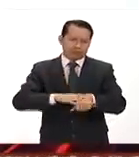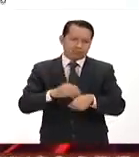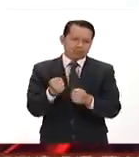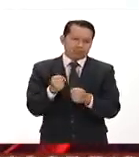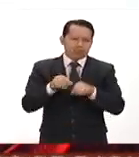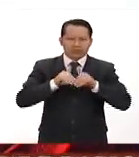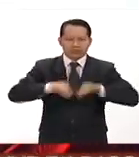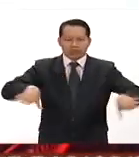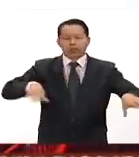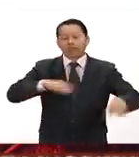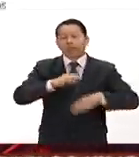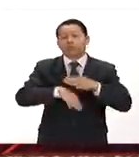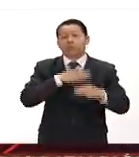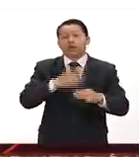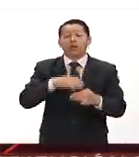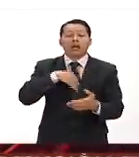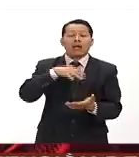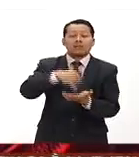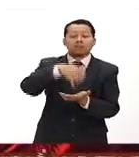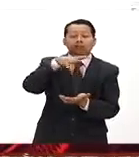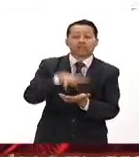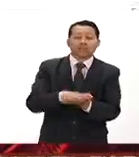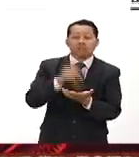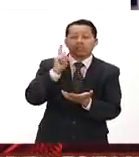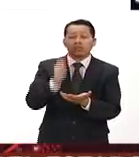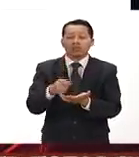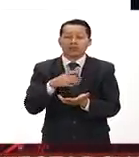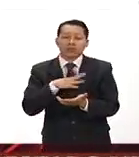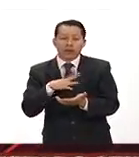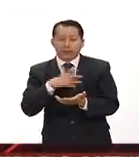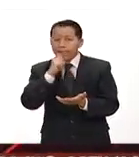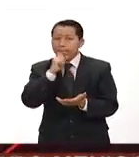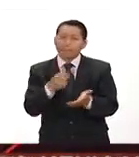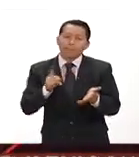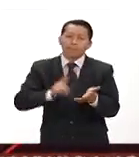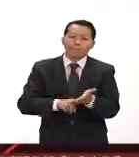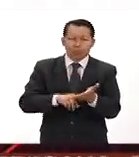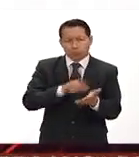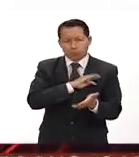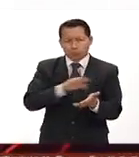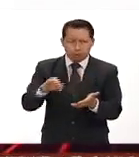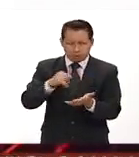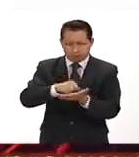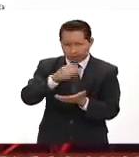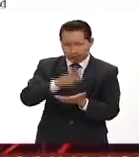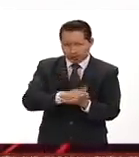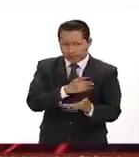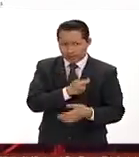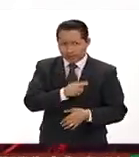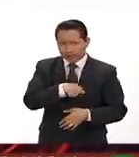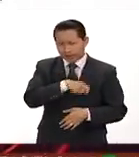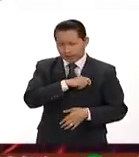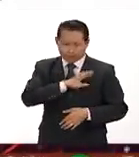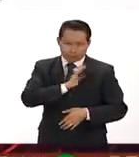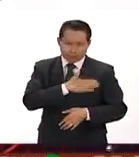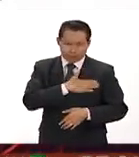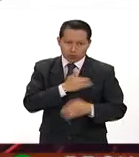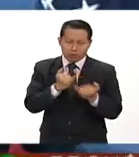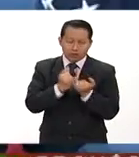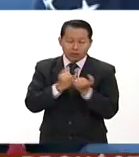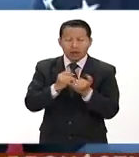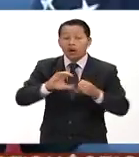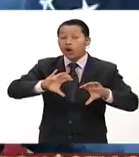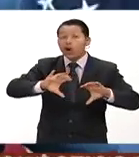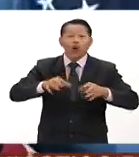publicó su edición impresa en su edición una editorial en español y lo hizo para pedir a la comunidad latina